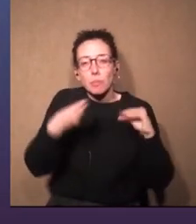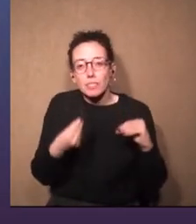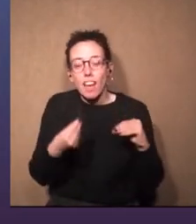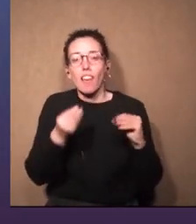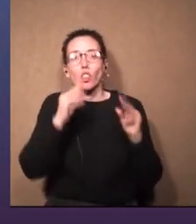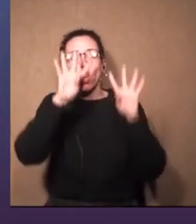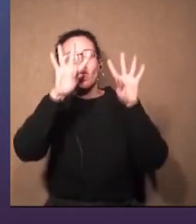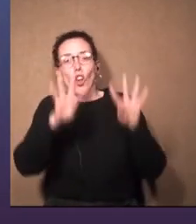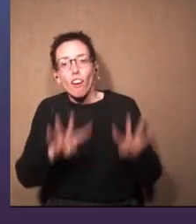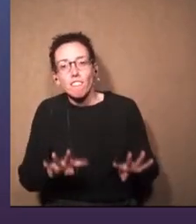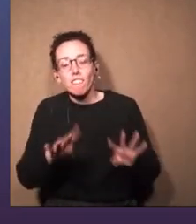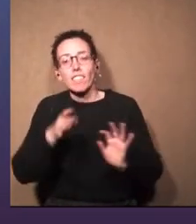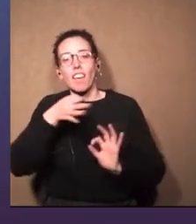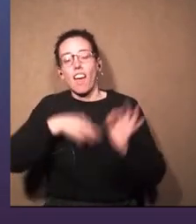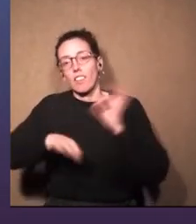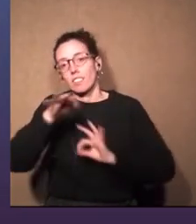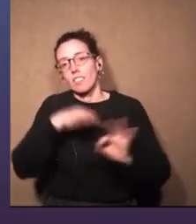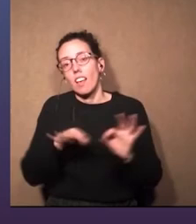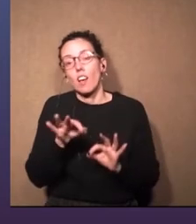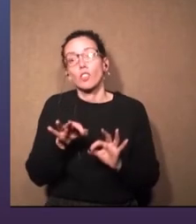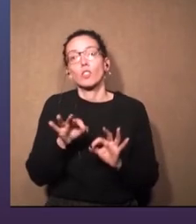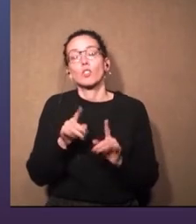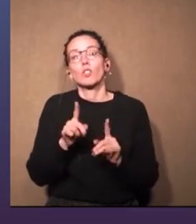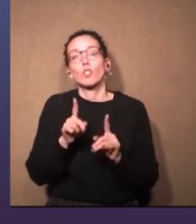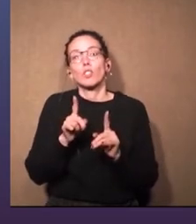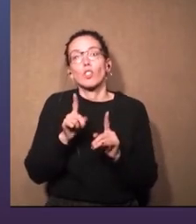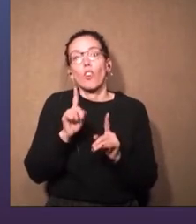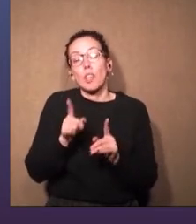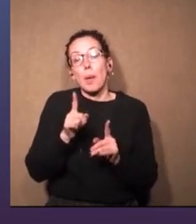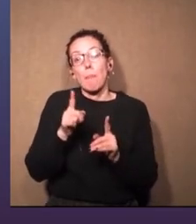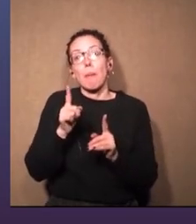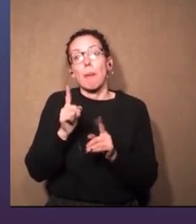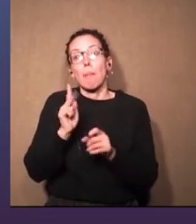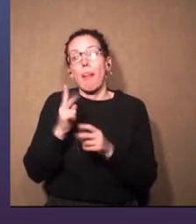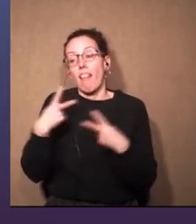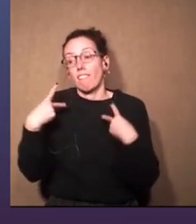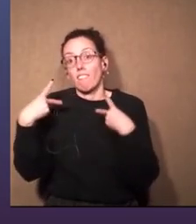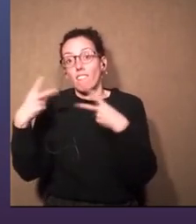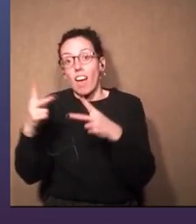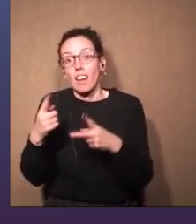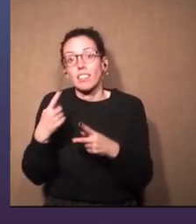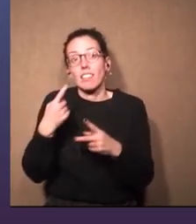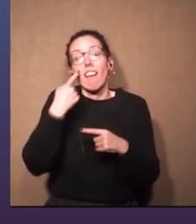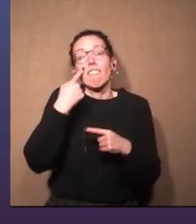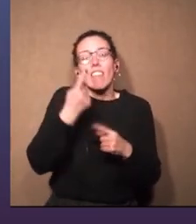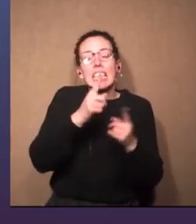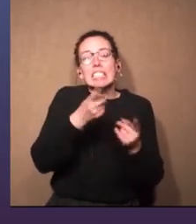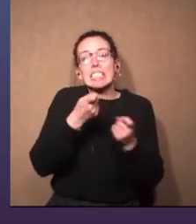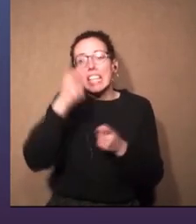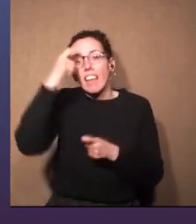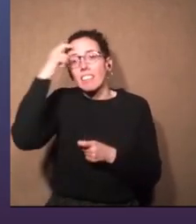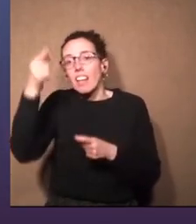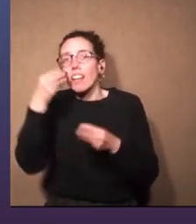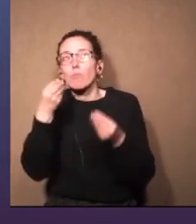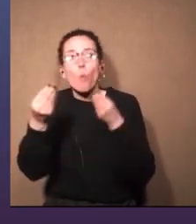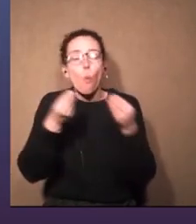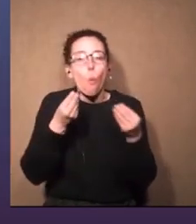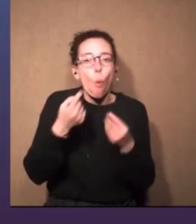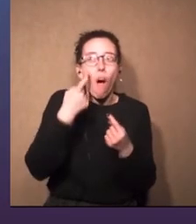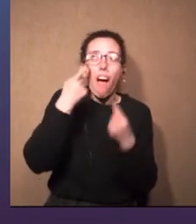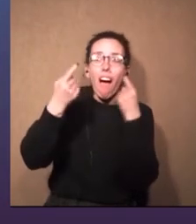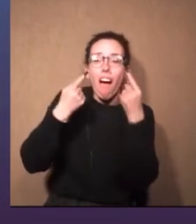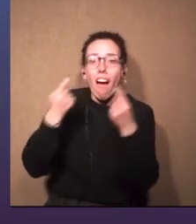escenografías para nuestro teatro y para las giras, atendiendo las necesidades técnicas que